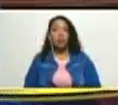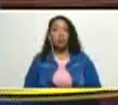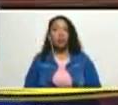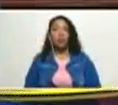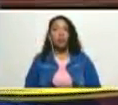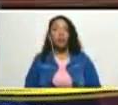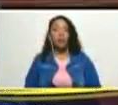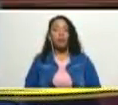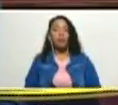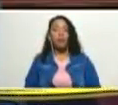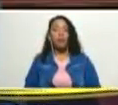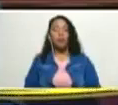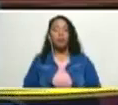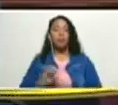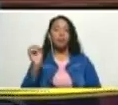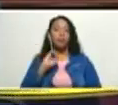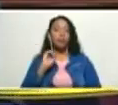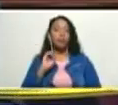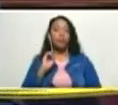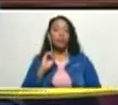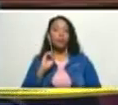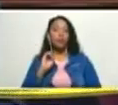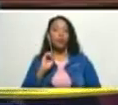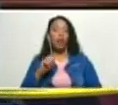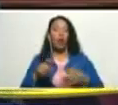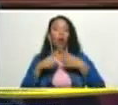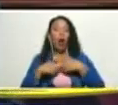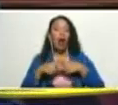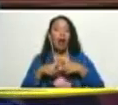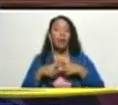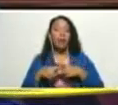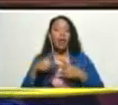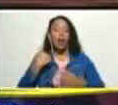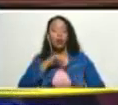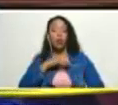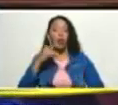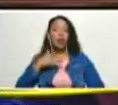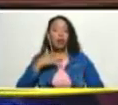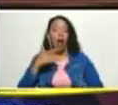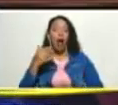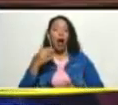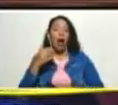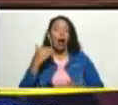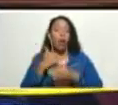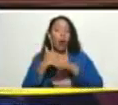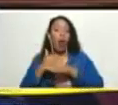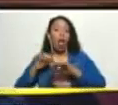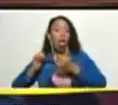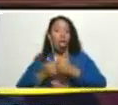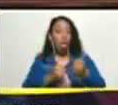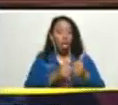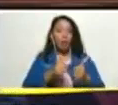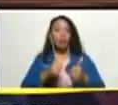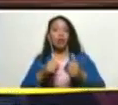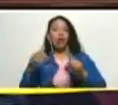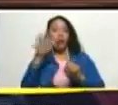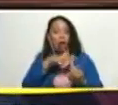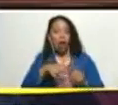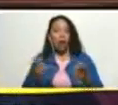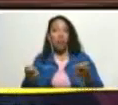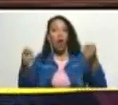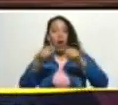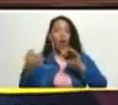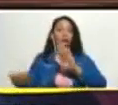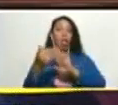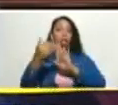o en condiciones como las que nos toca a nosotros con persecuciones amenazas sanciones bloqueos